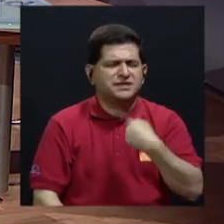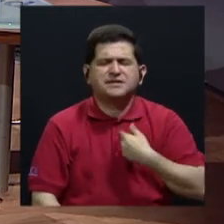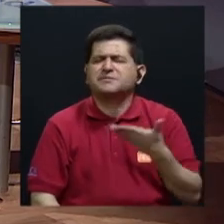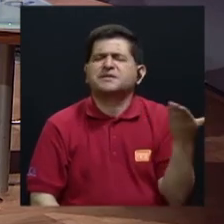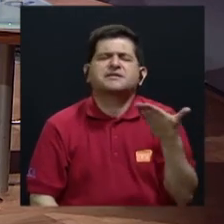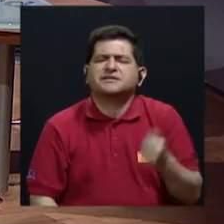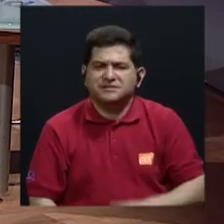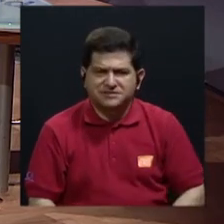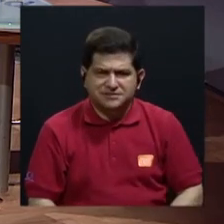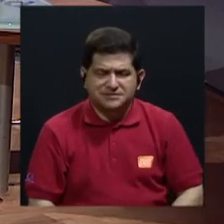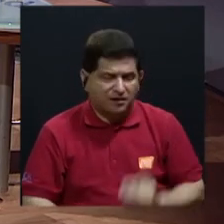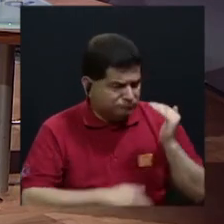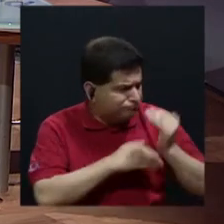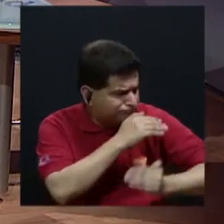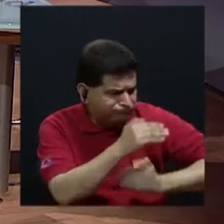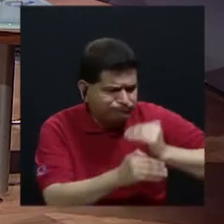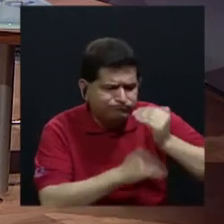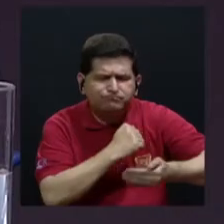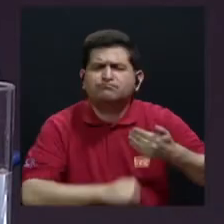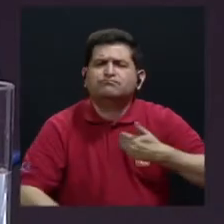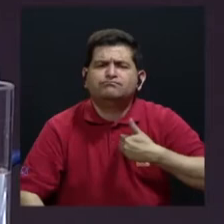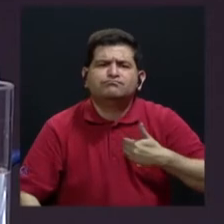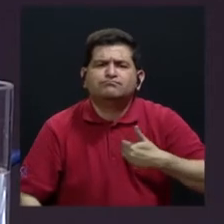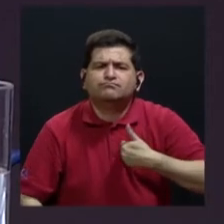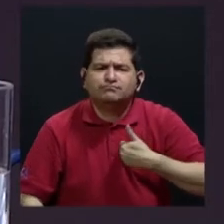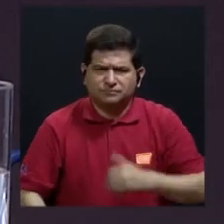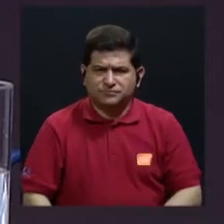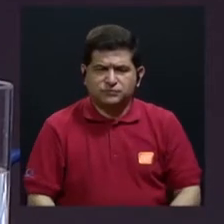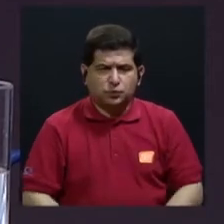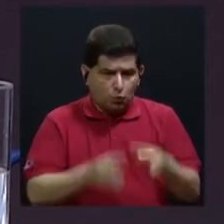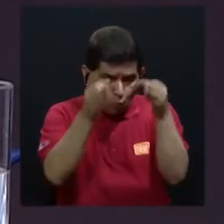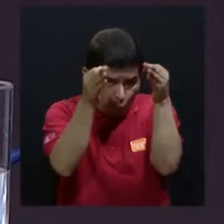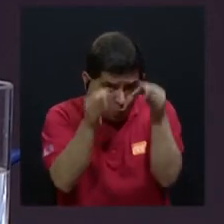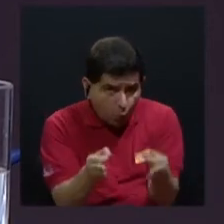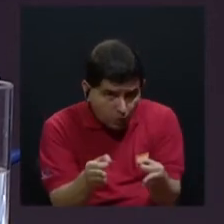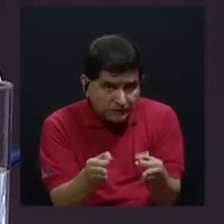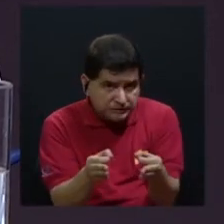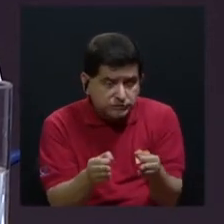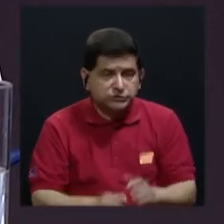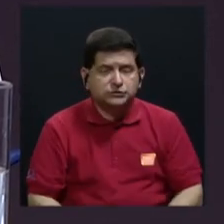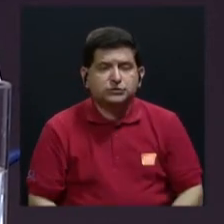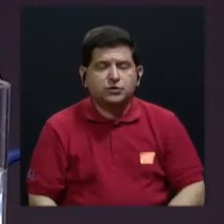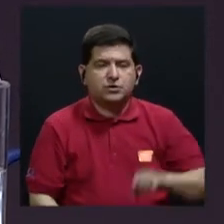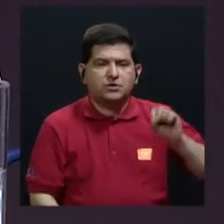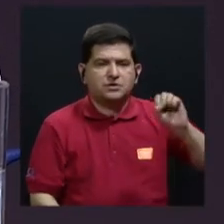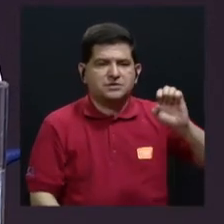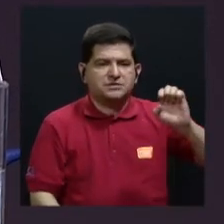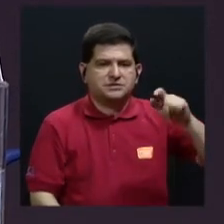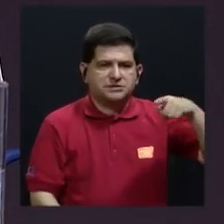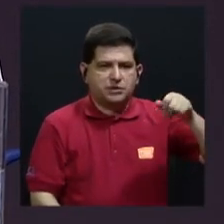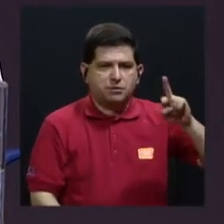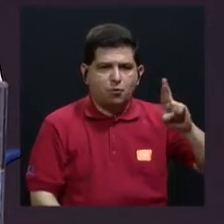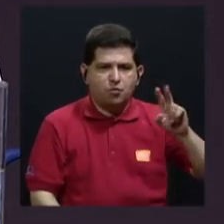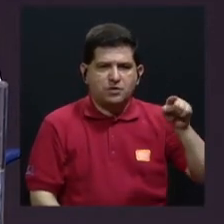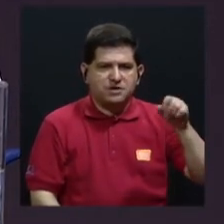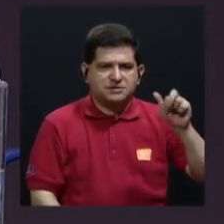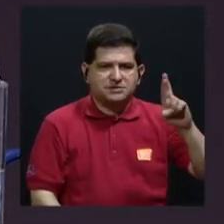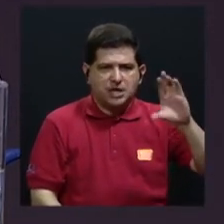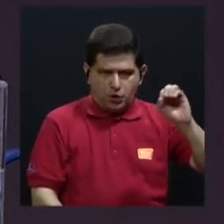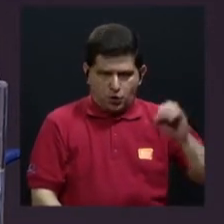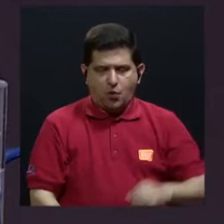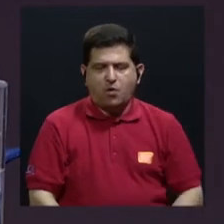la trascendencia que tuvo el juicio de Sepúr Sarco? En donde